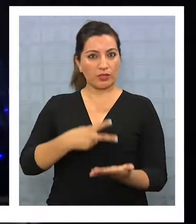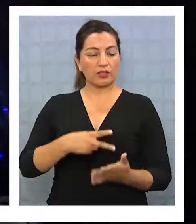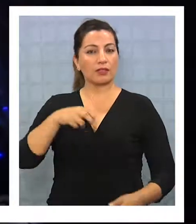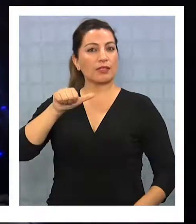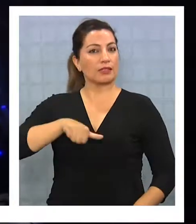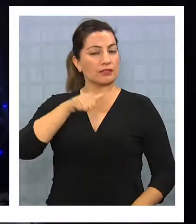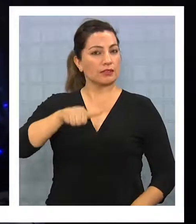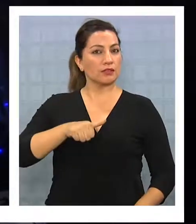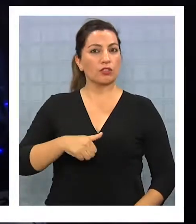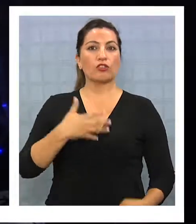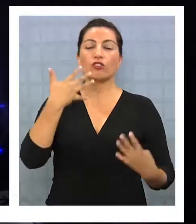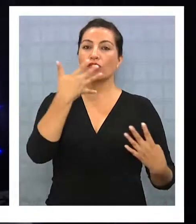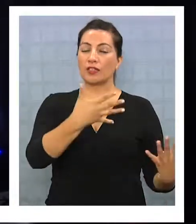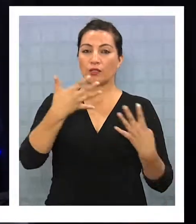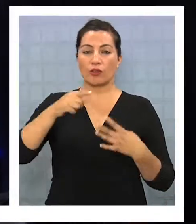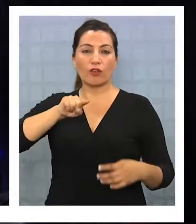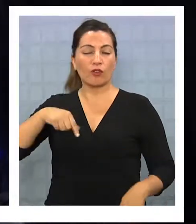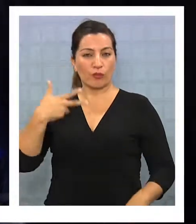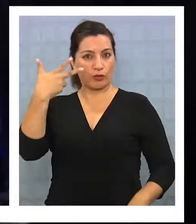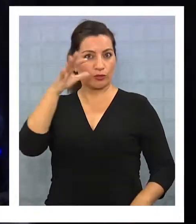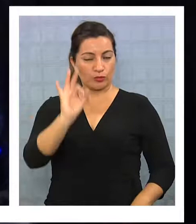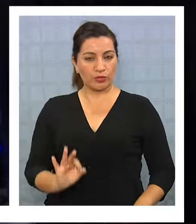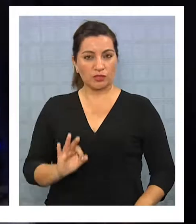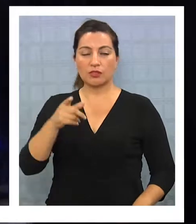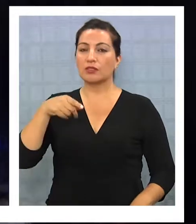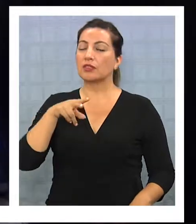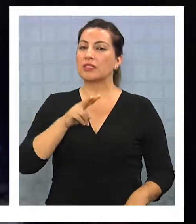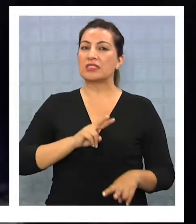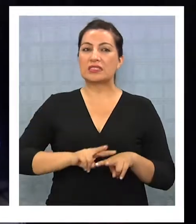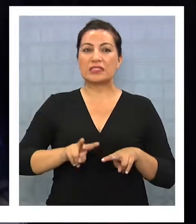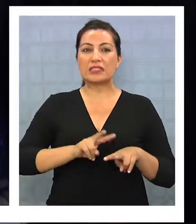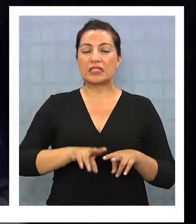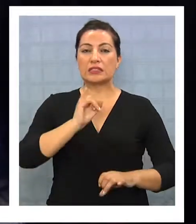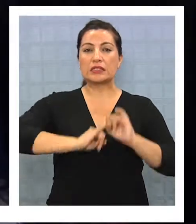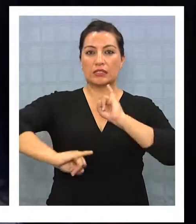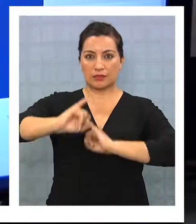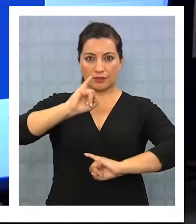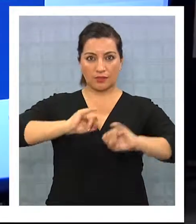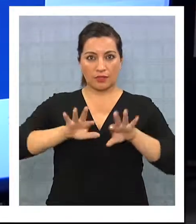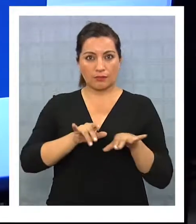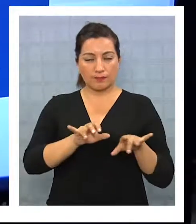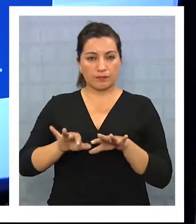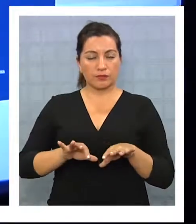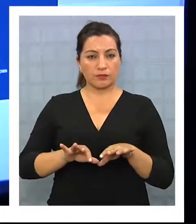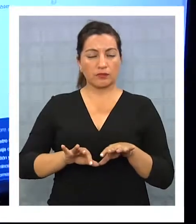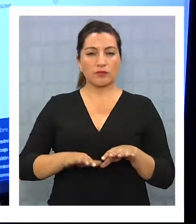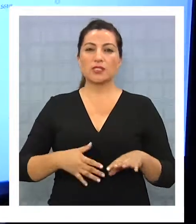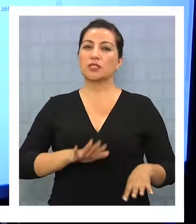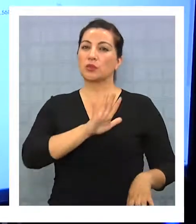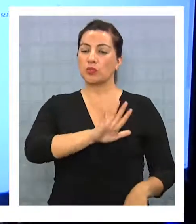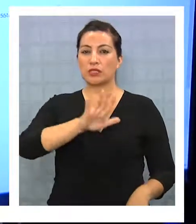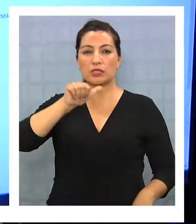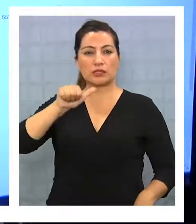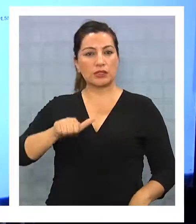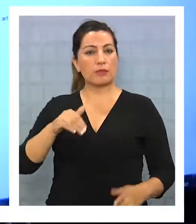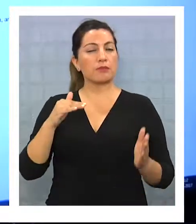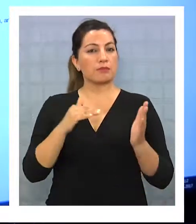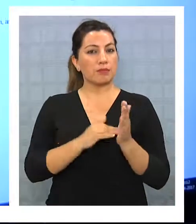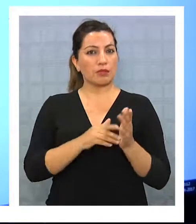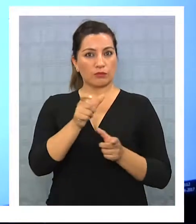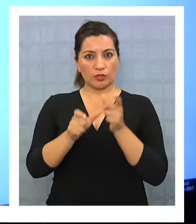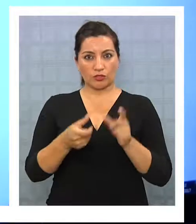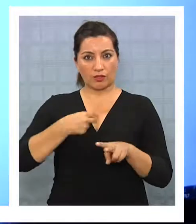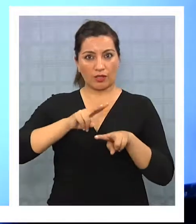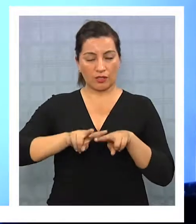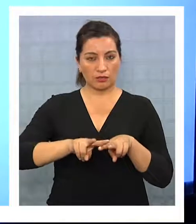Operación Renta 2016, el 99,8% de las declaraciones se hicieron vía Internet, de un total de 56